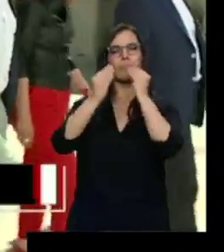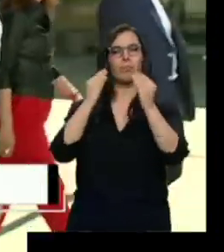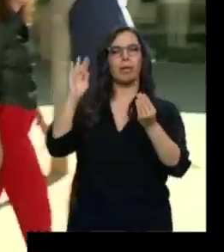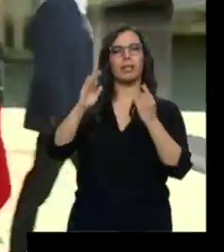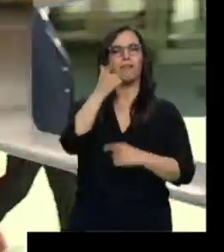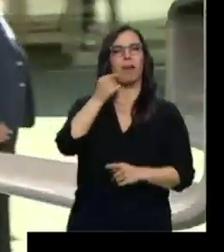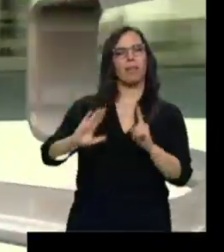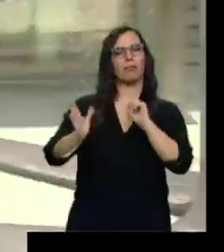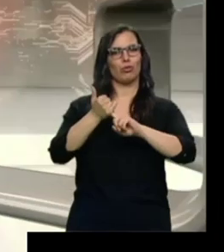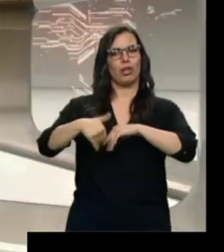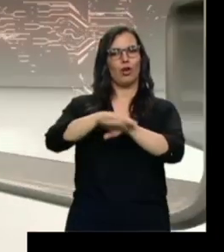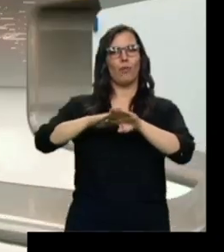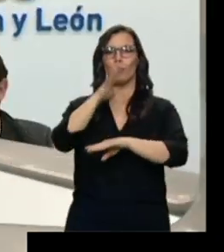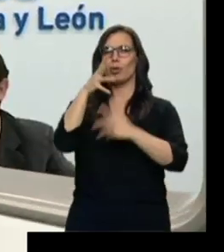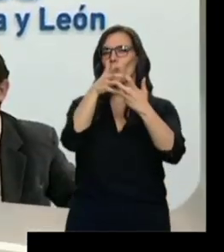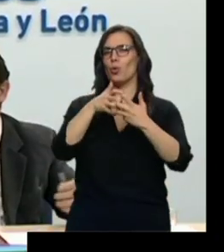cada voto.